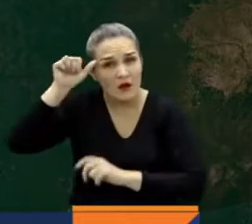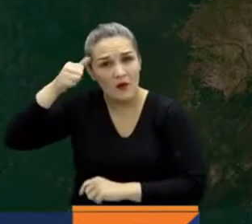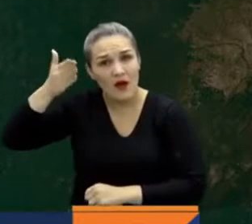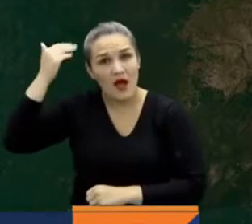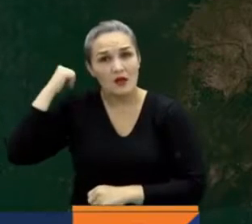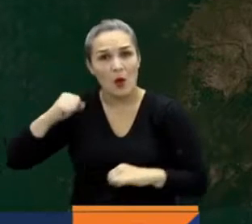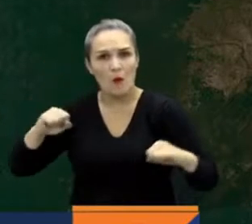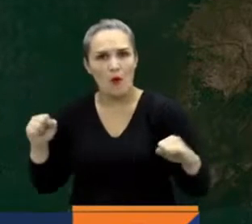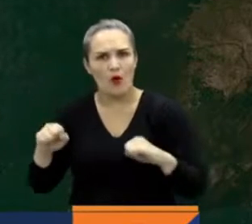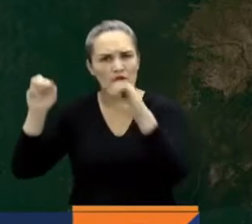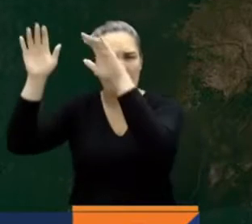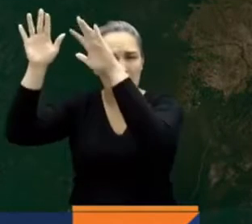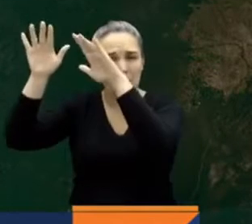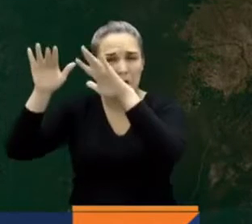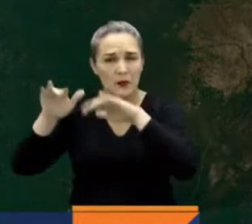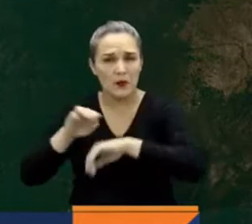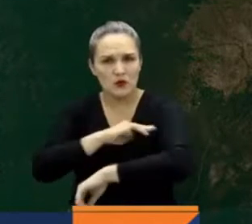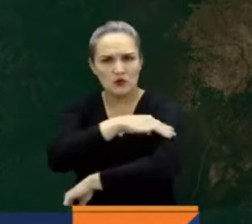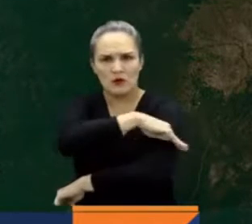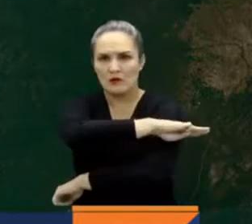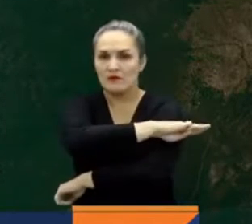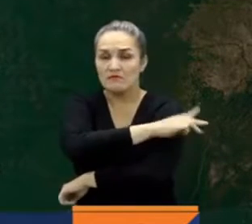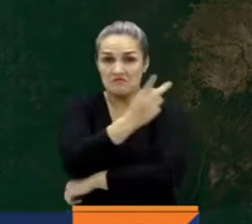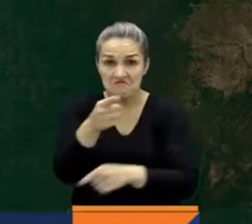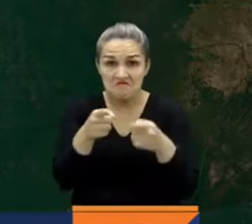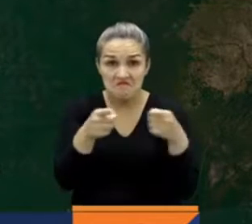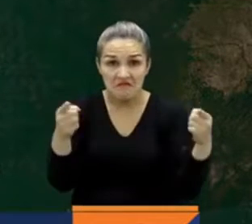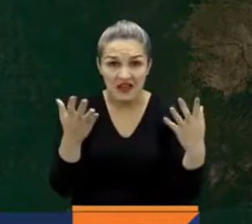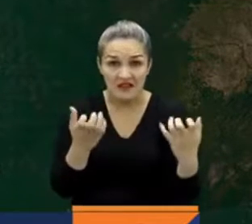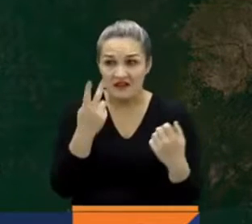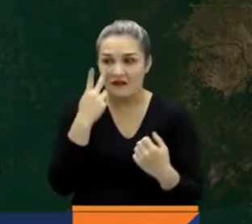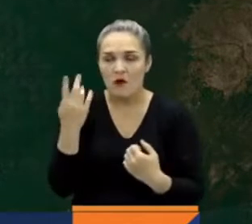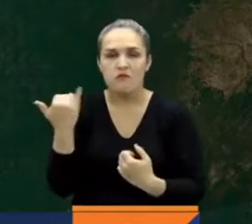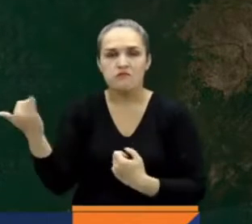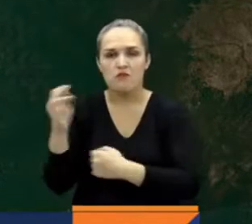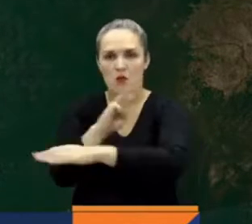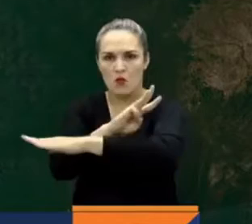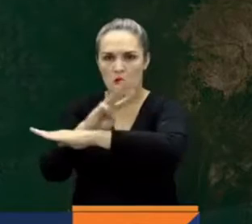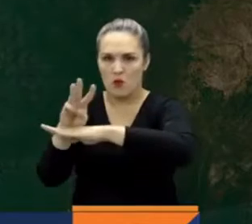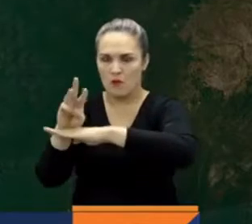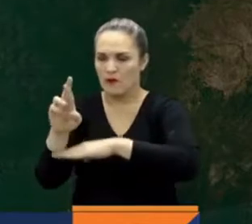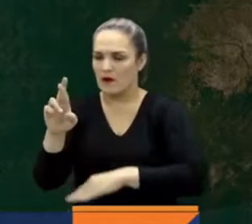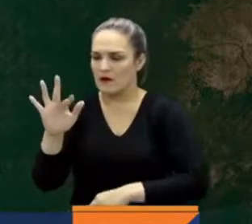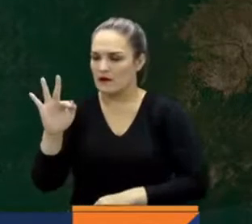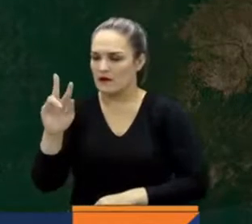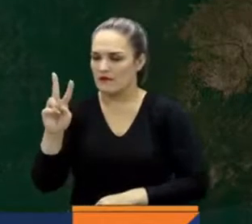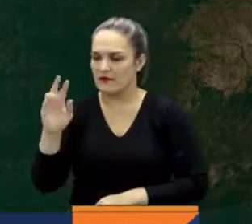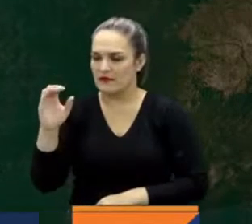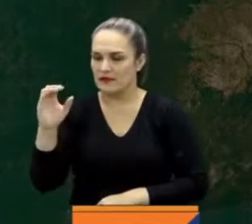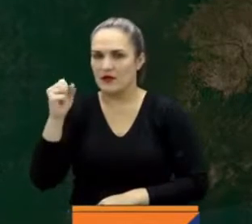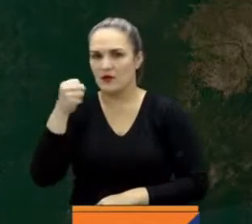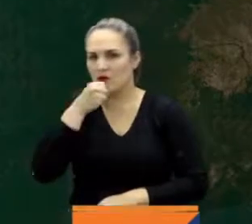revivir, invitamos a que consulte la página rtbcnoticias.com slash especiales.